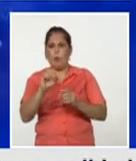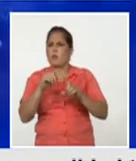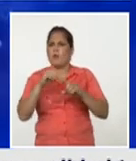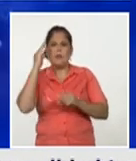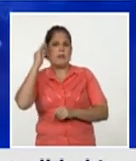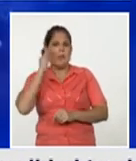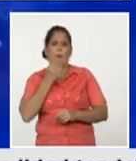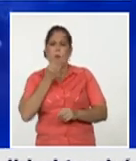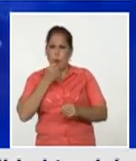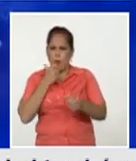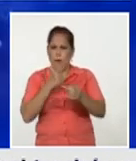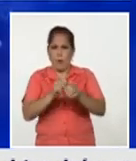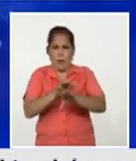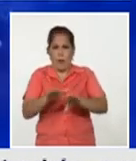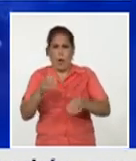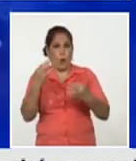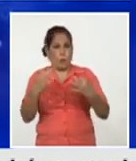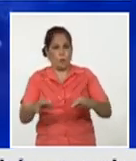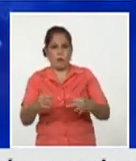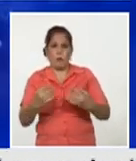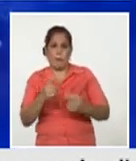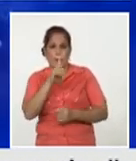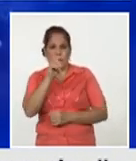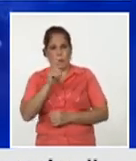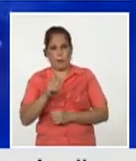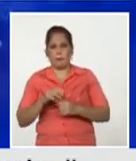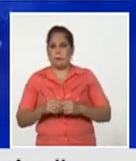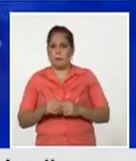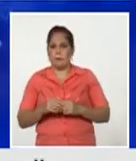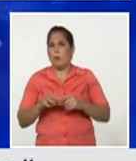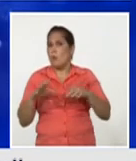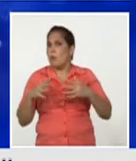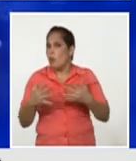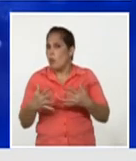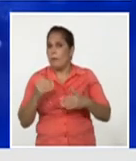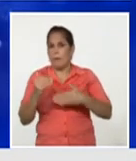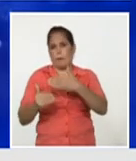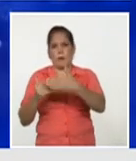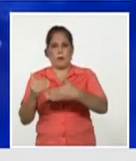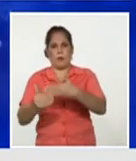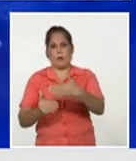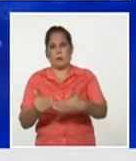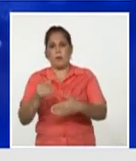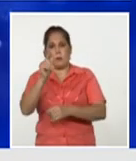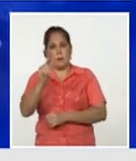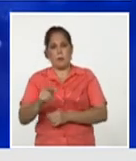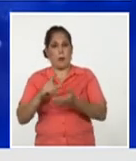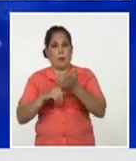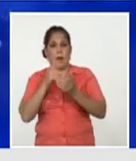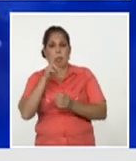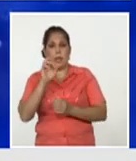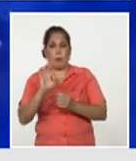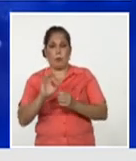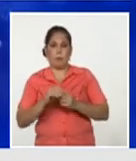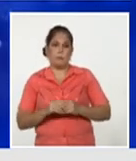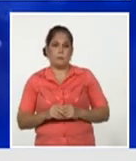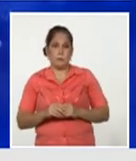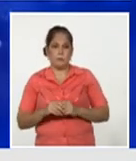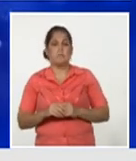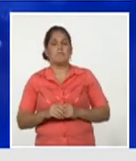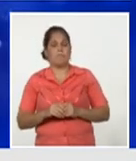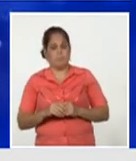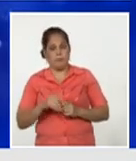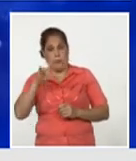vacunar es la primera pregunta la segunda cuál será el procedimiento para estos casos es bueno que